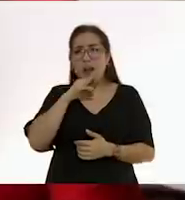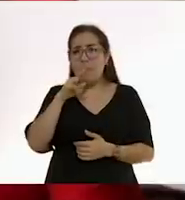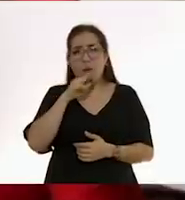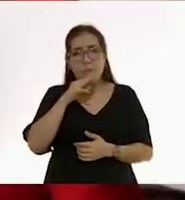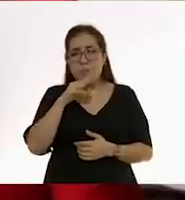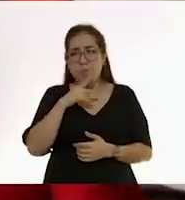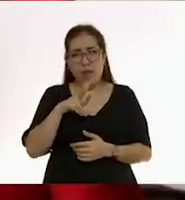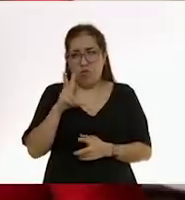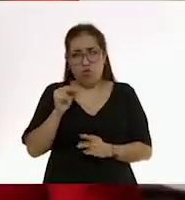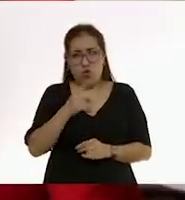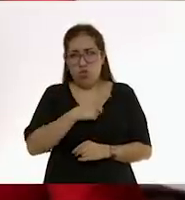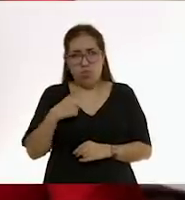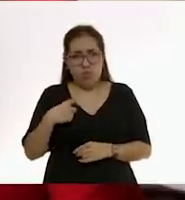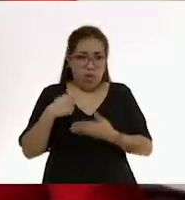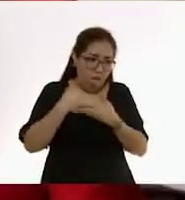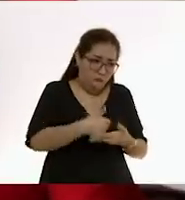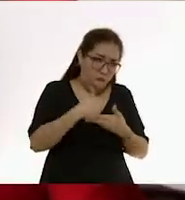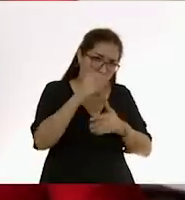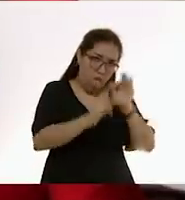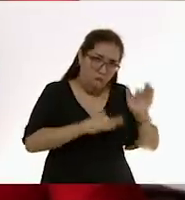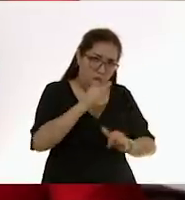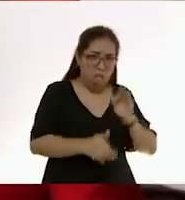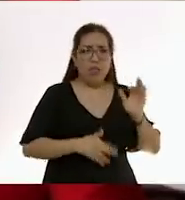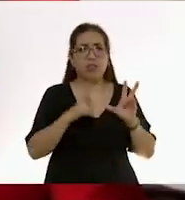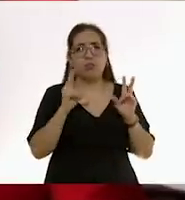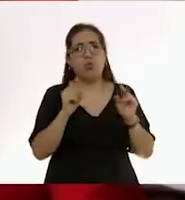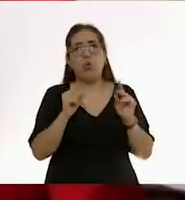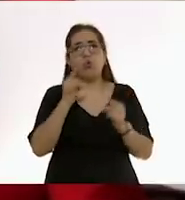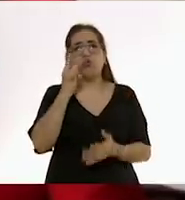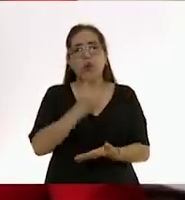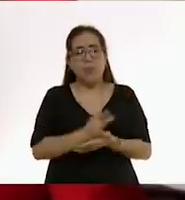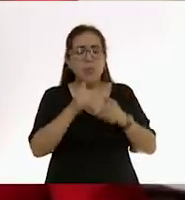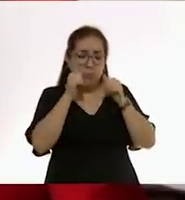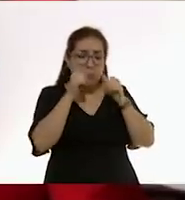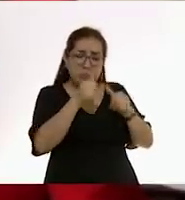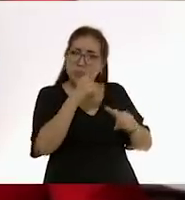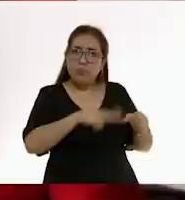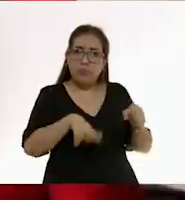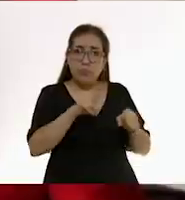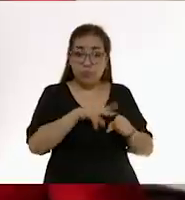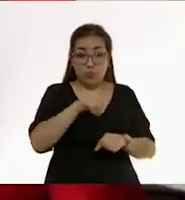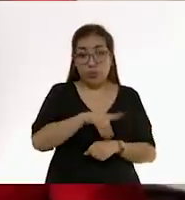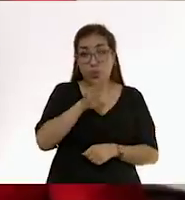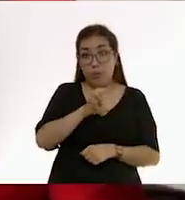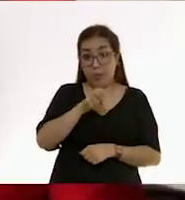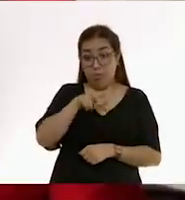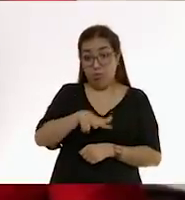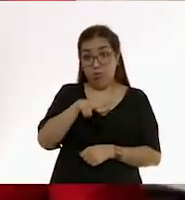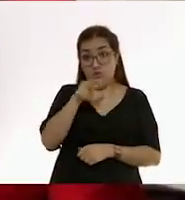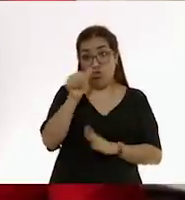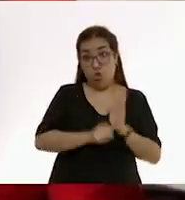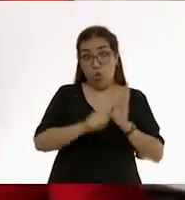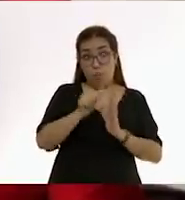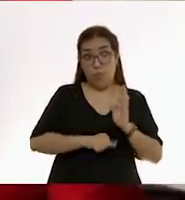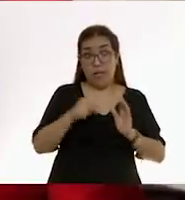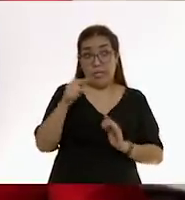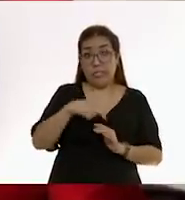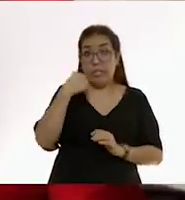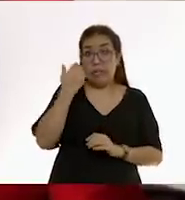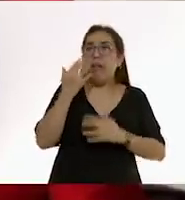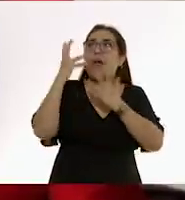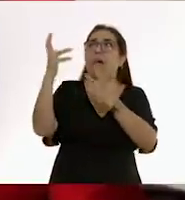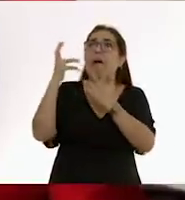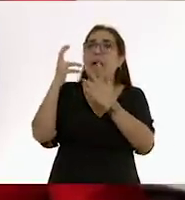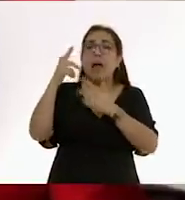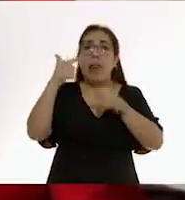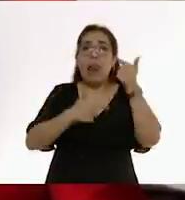que responder a los deseos, a las necesidades sí. Un bebé que quiere leche a los 18 meses a la mitad de la noche es un bebé que tiene un deseo de